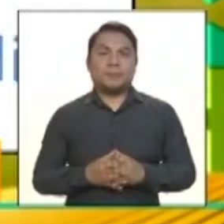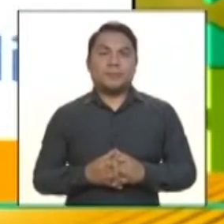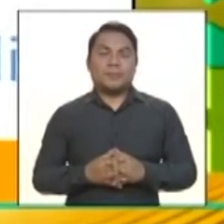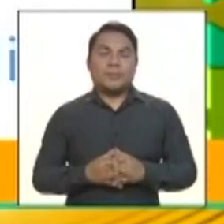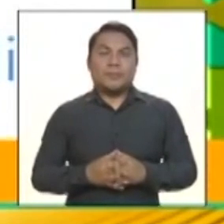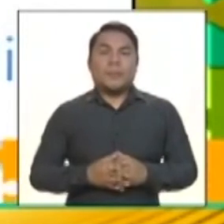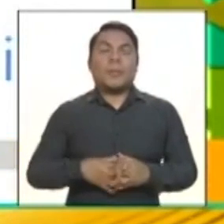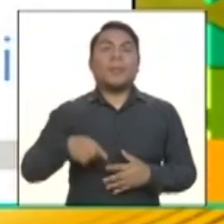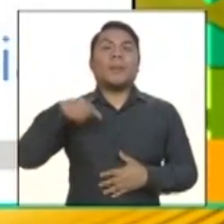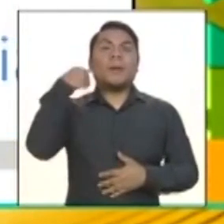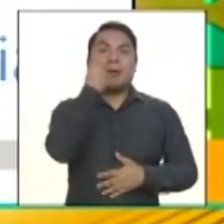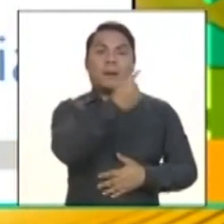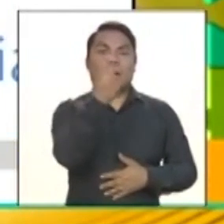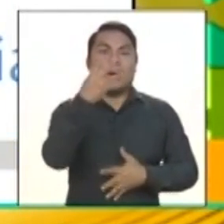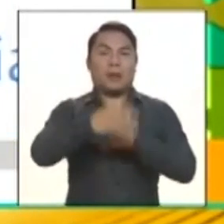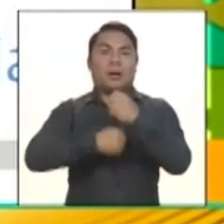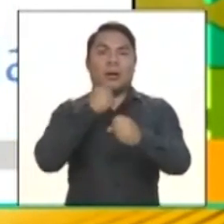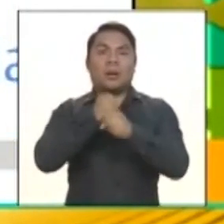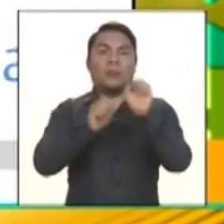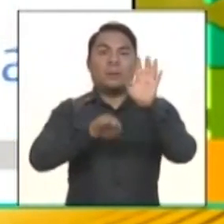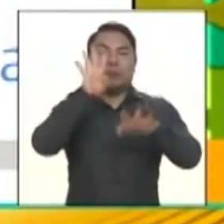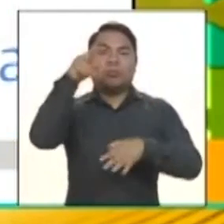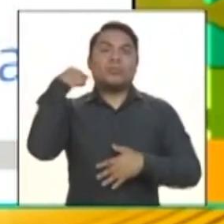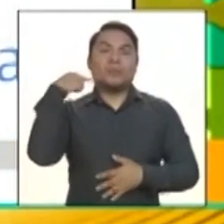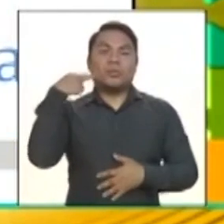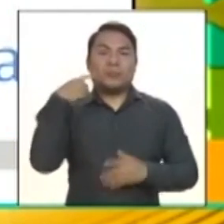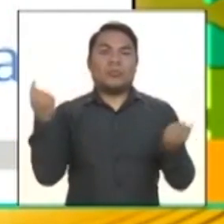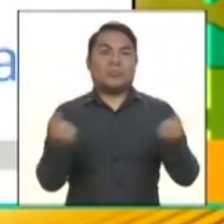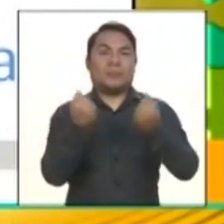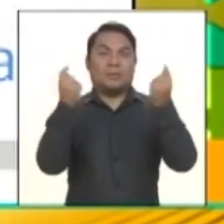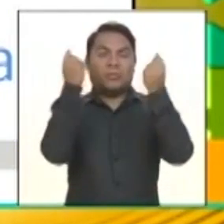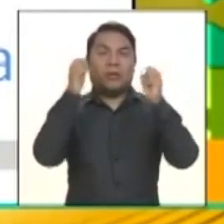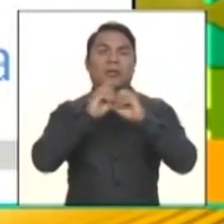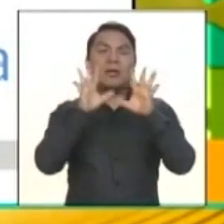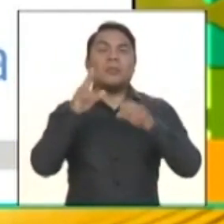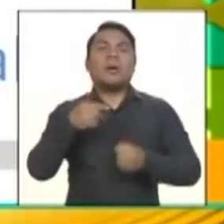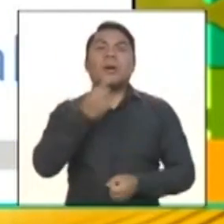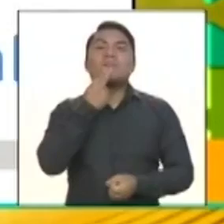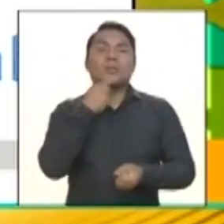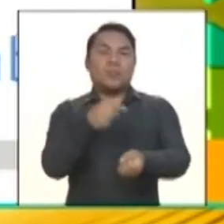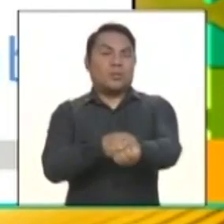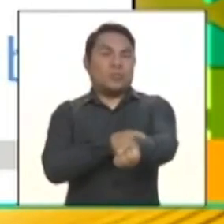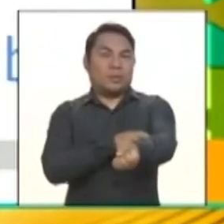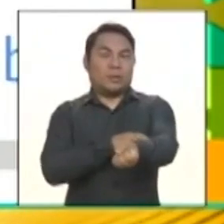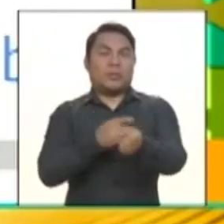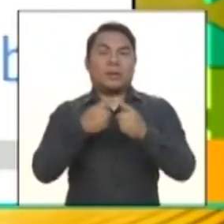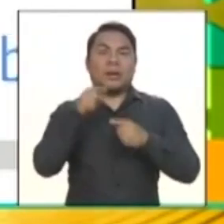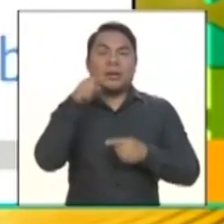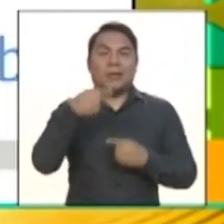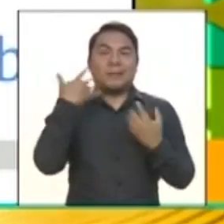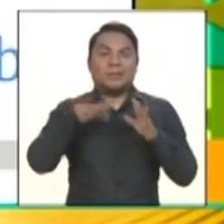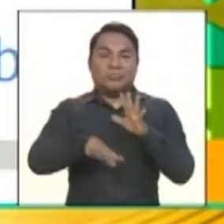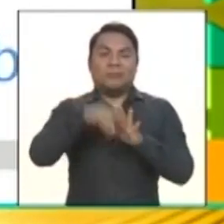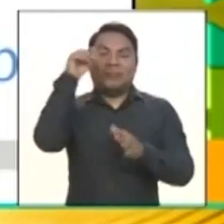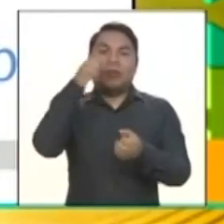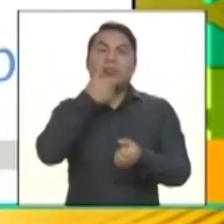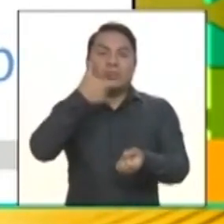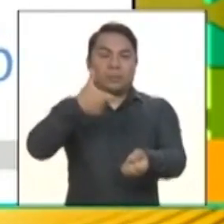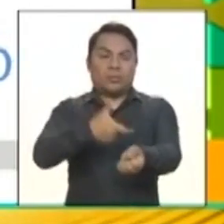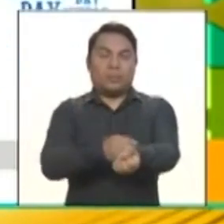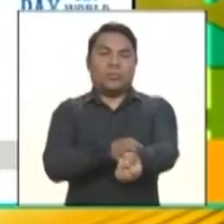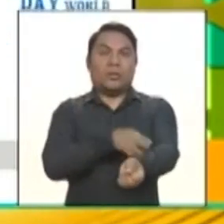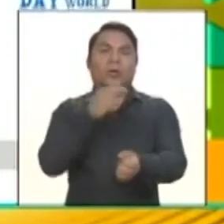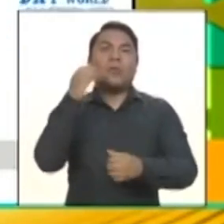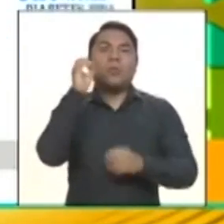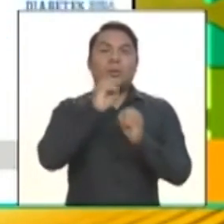Cada año, el 14 de noviembre, se conmemora el Día Mundial de la Diabetes, fecha en que se descubrió la insulina, en octubre de